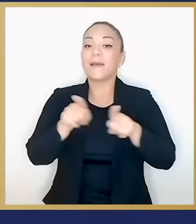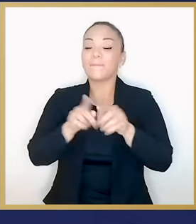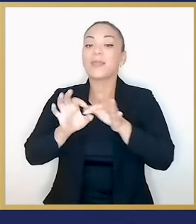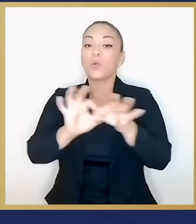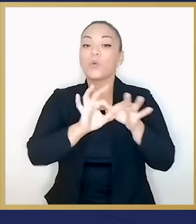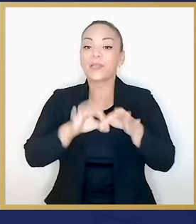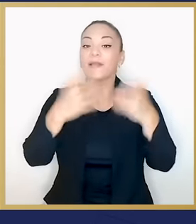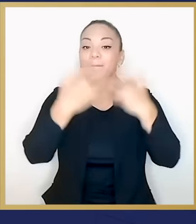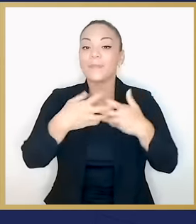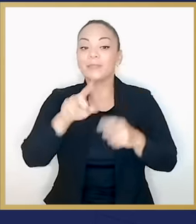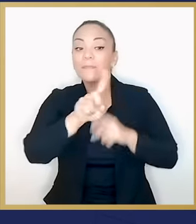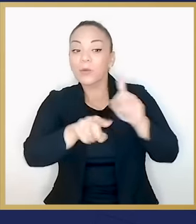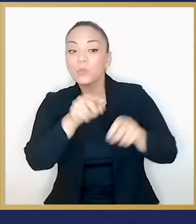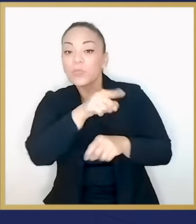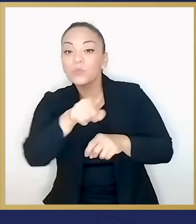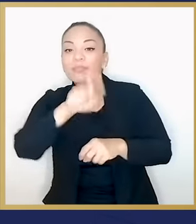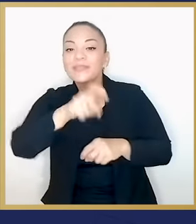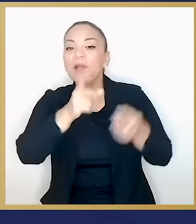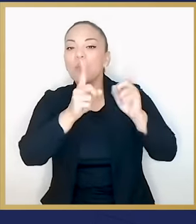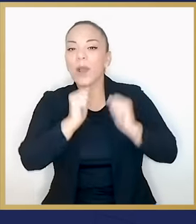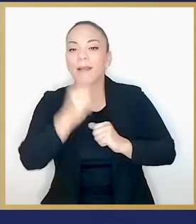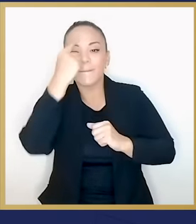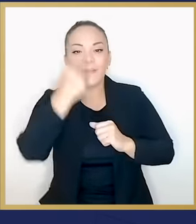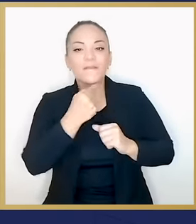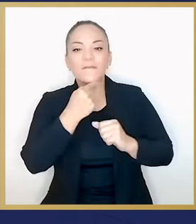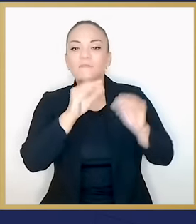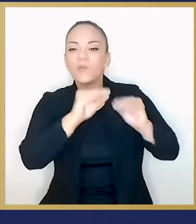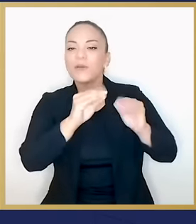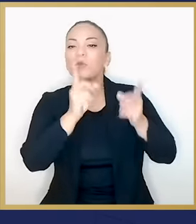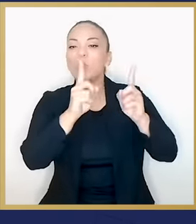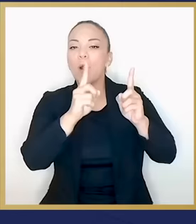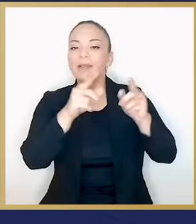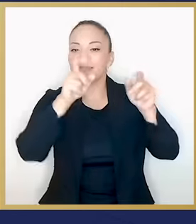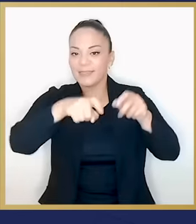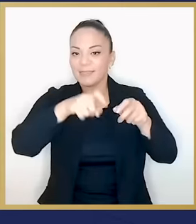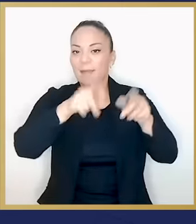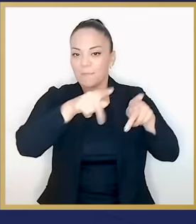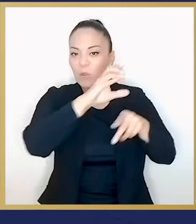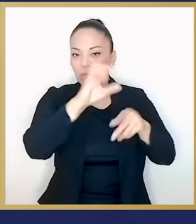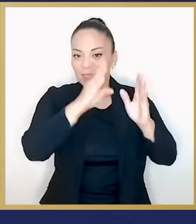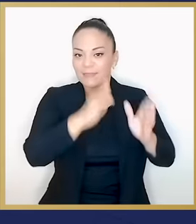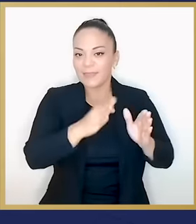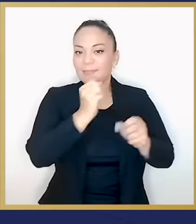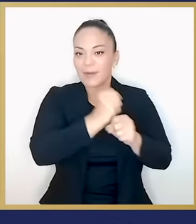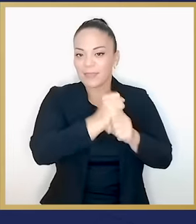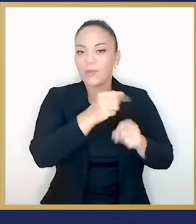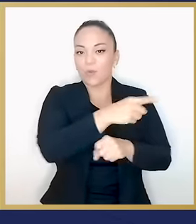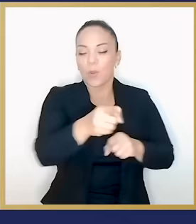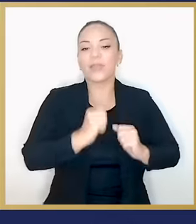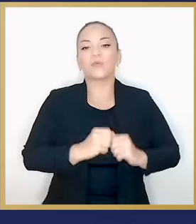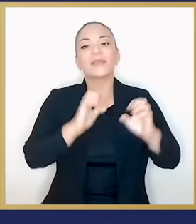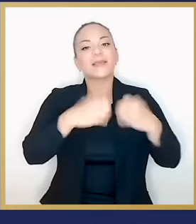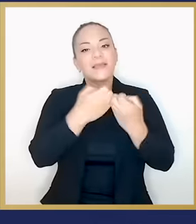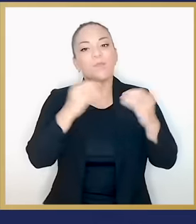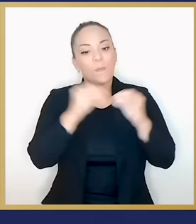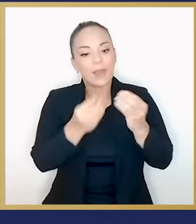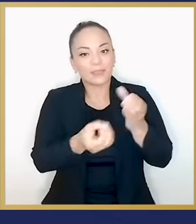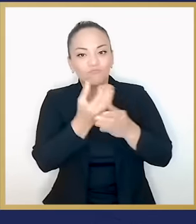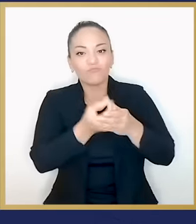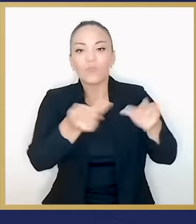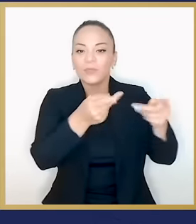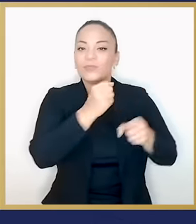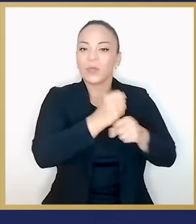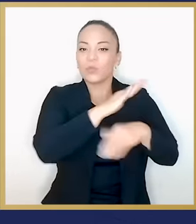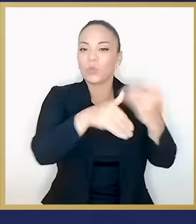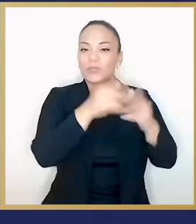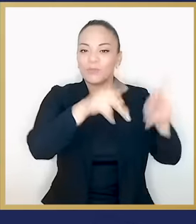empresas para saber cuáles son sus necesidades, qué formación deben tener los ticos y las ticas, que quieren trabajar con ellos y así en equipo generar más empleo para todos los